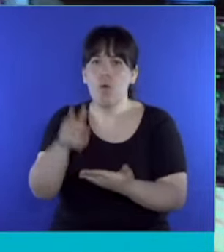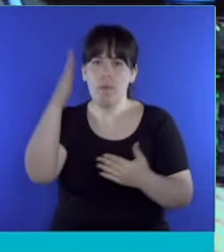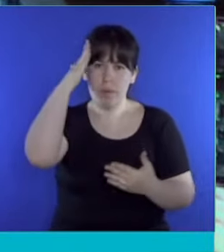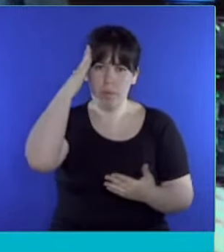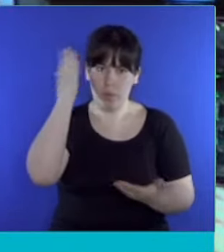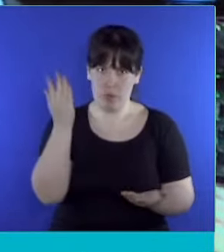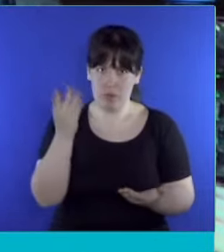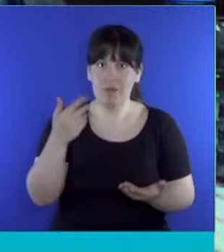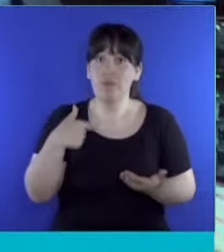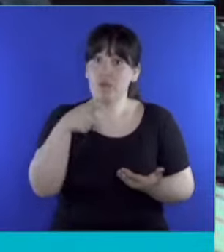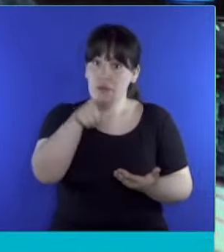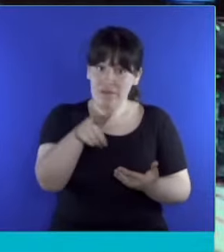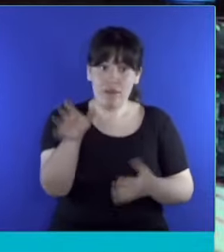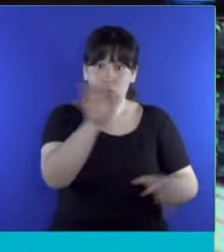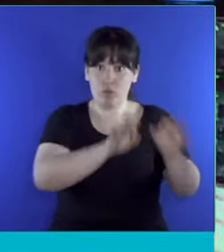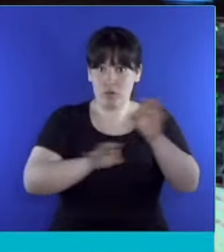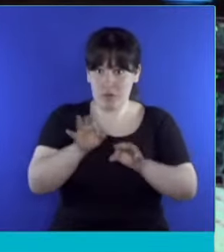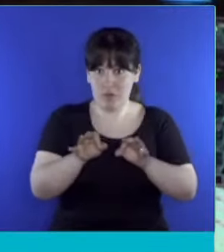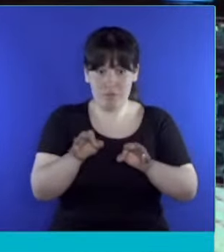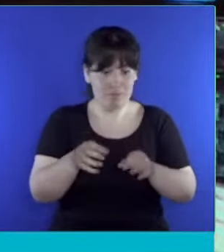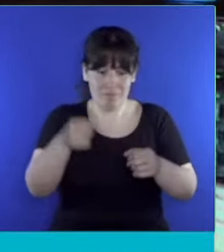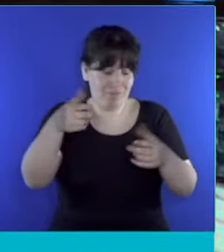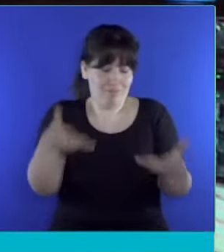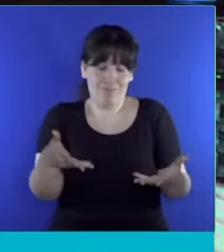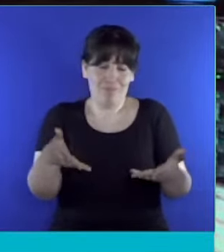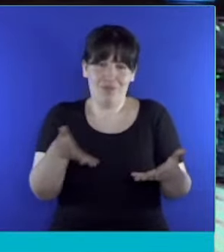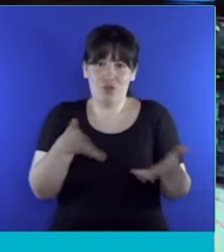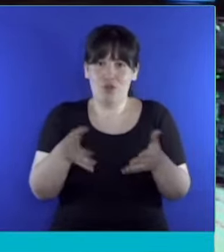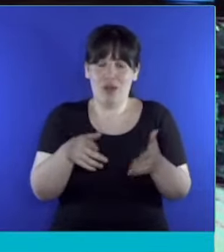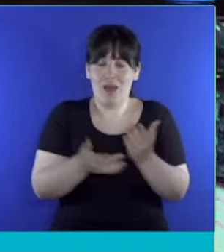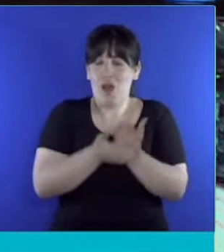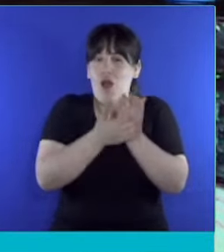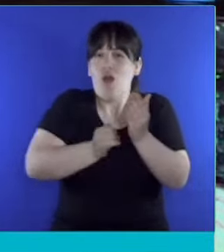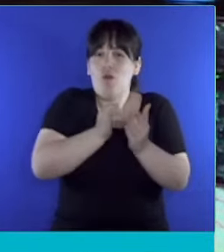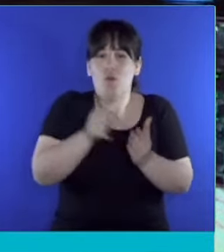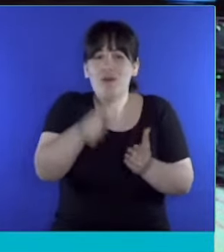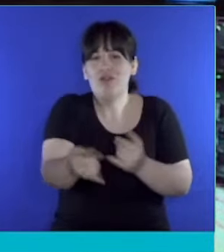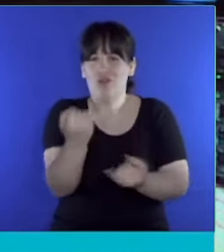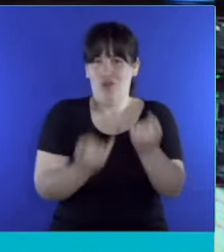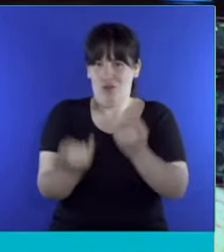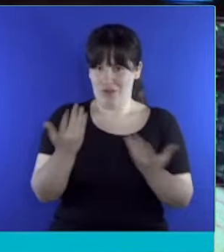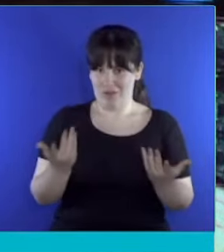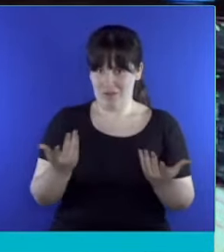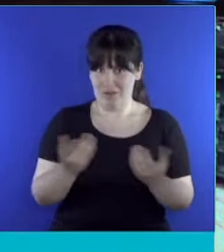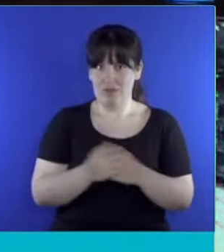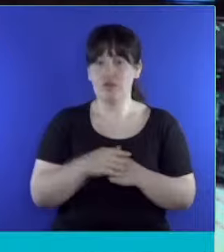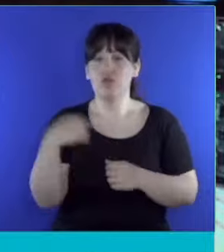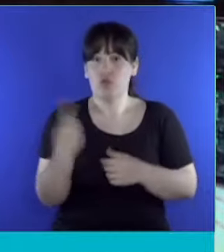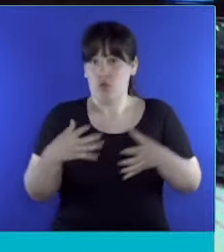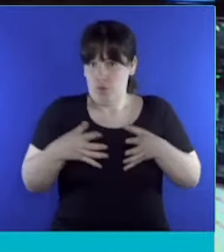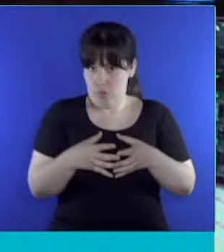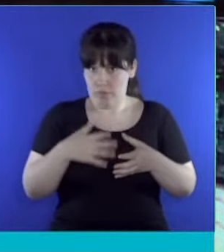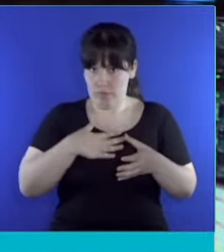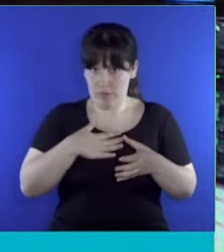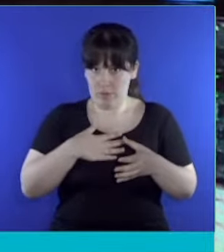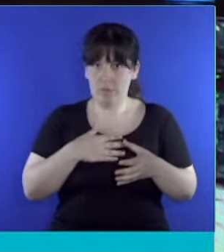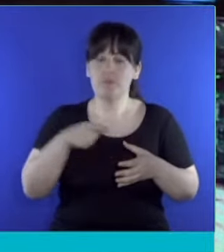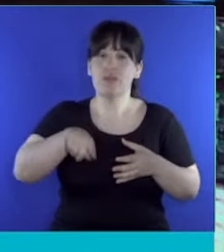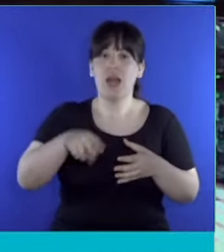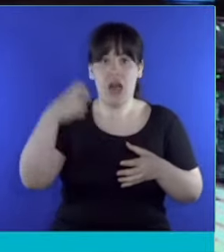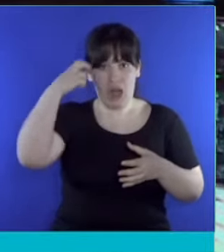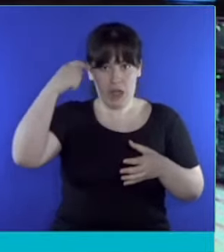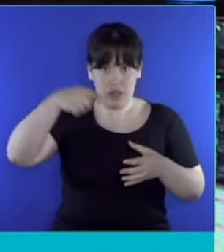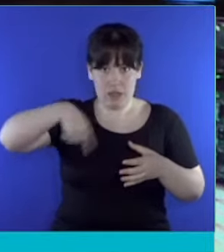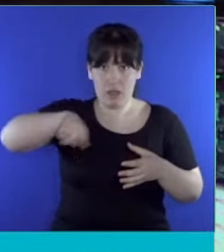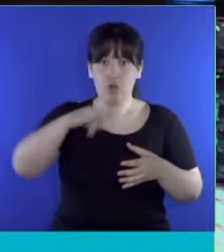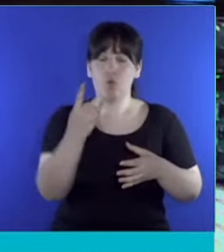el propio fundamento del proyecto es el que está sucediendo. Al principio nosotros, nuestro bloque, la Unión Cívica Radical había